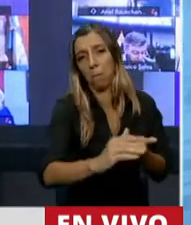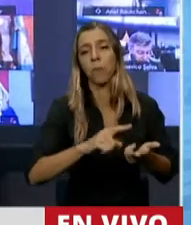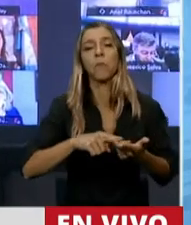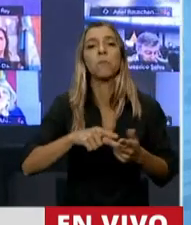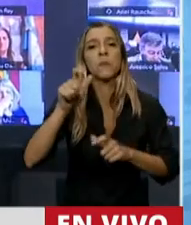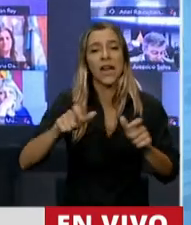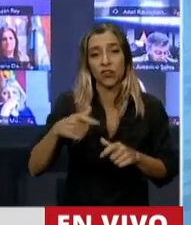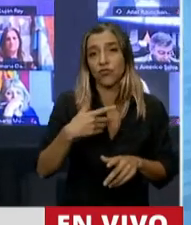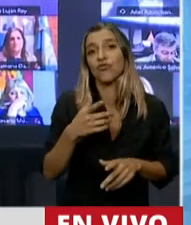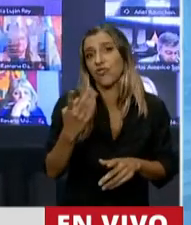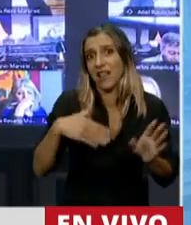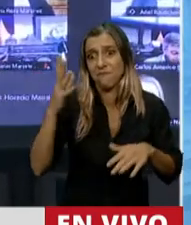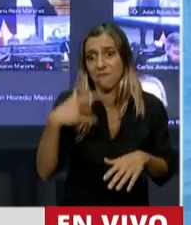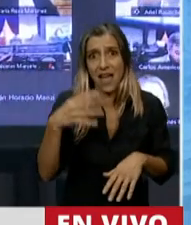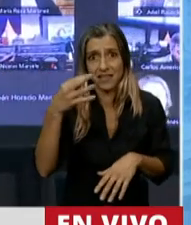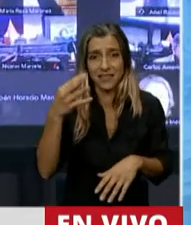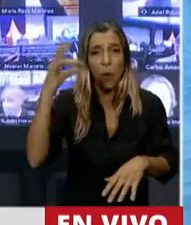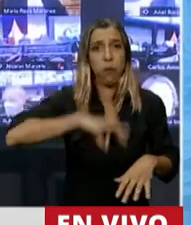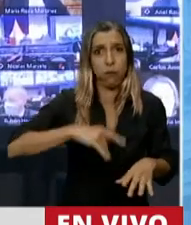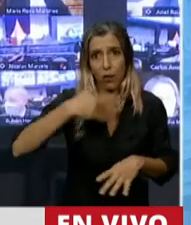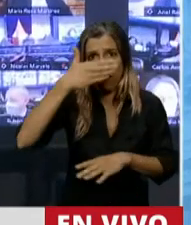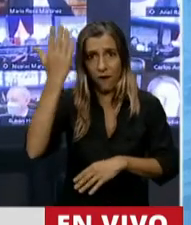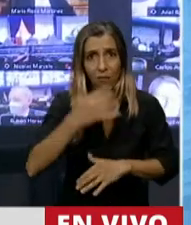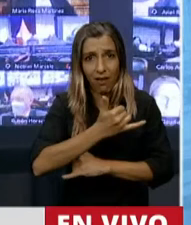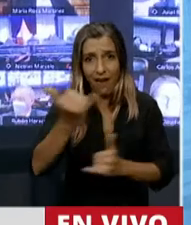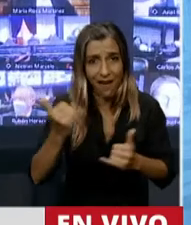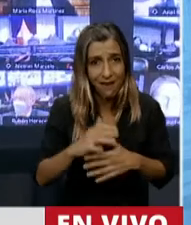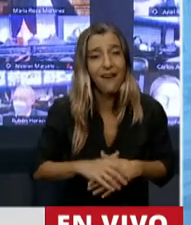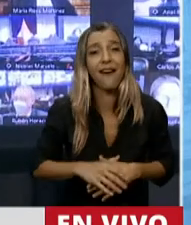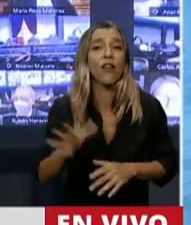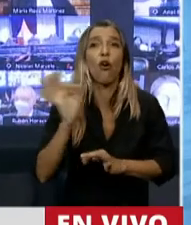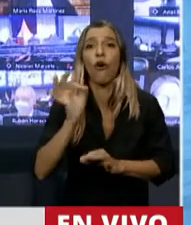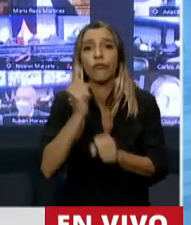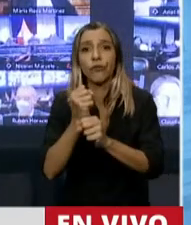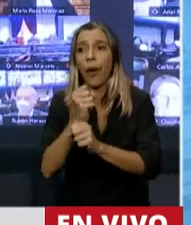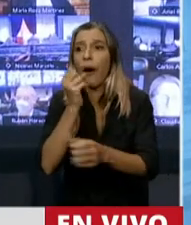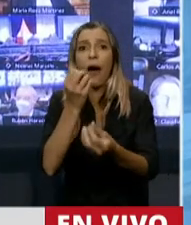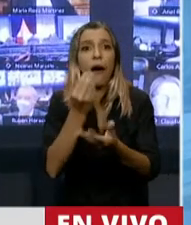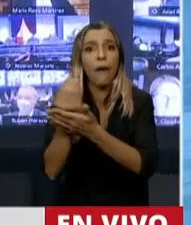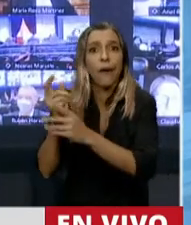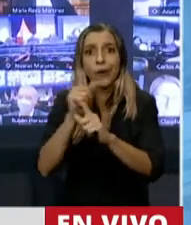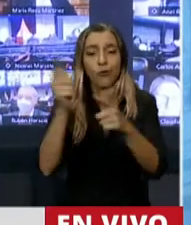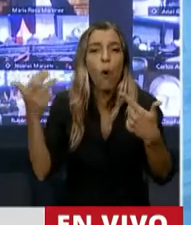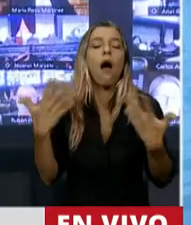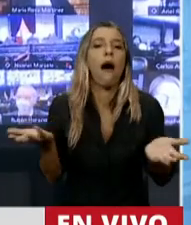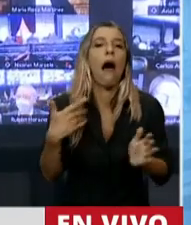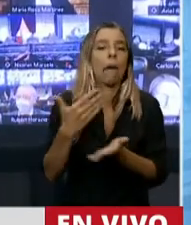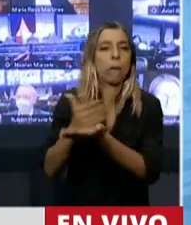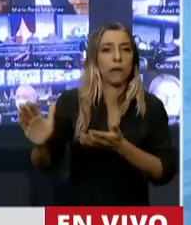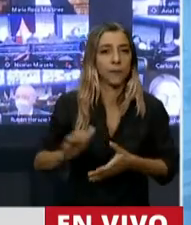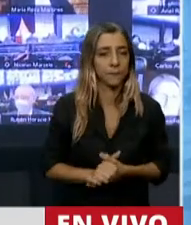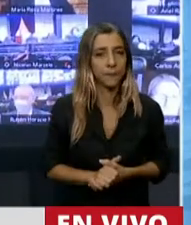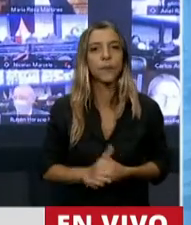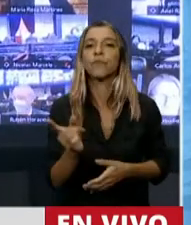afectados por el desempleo. Señora presidenta, en la reciente encíclica Fratelli Tutti relativo a la